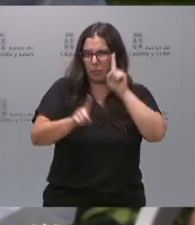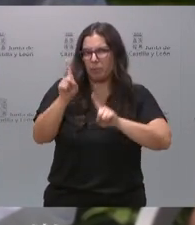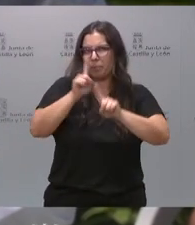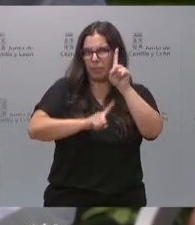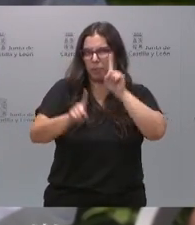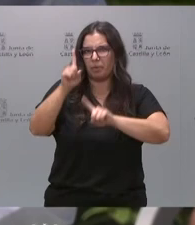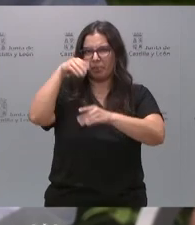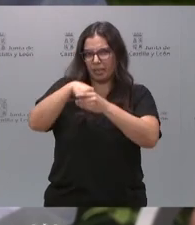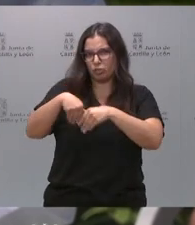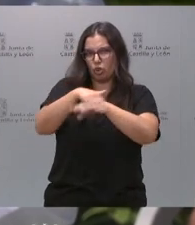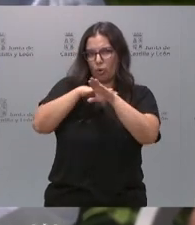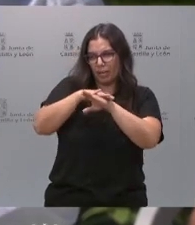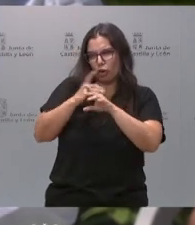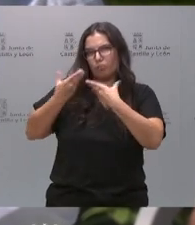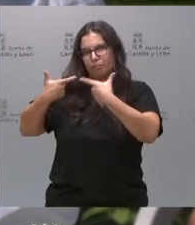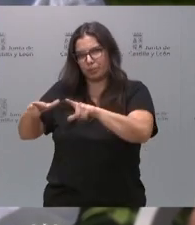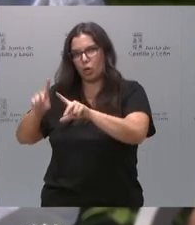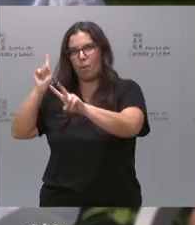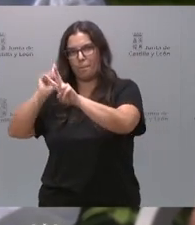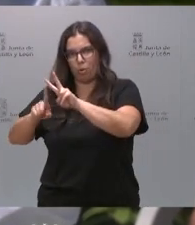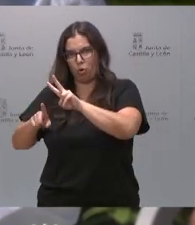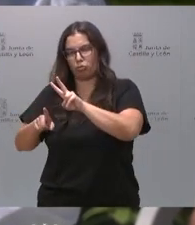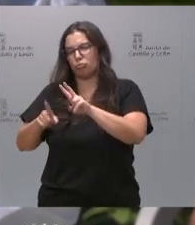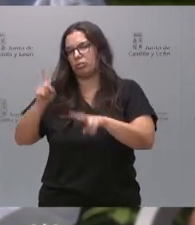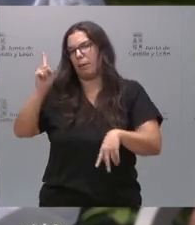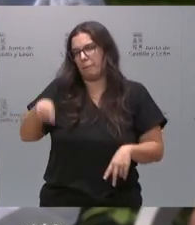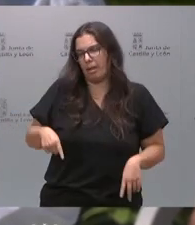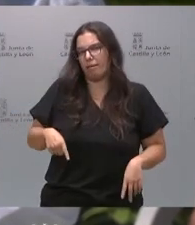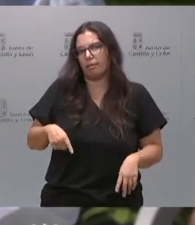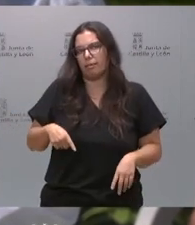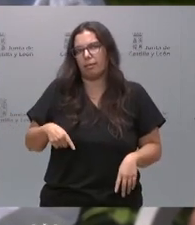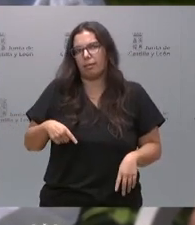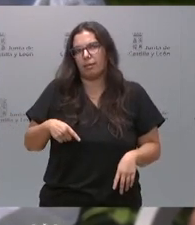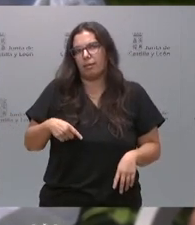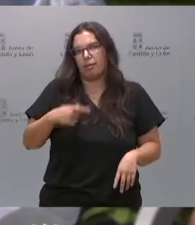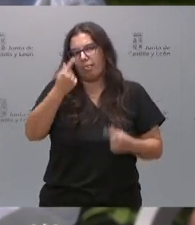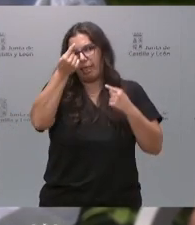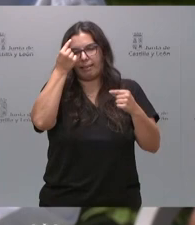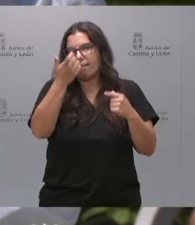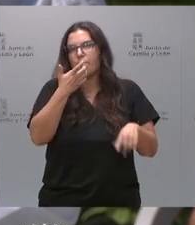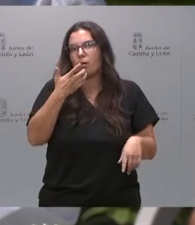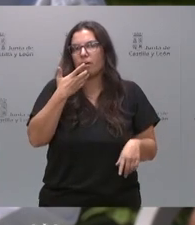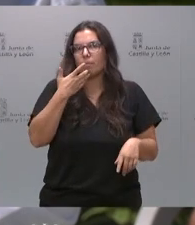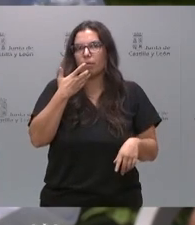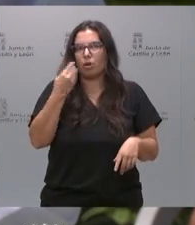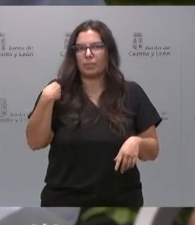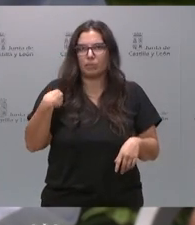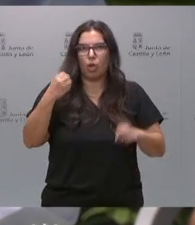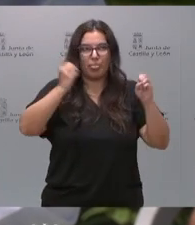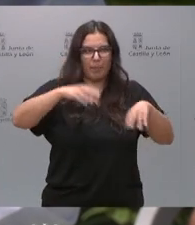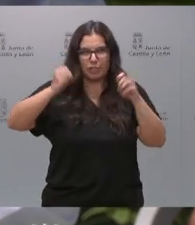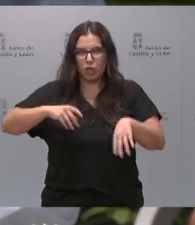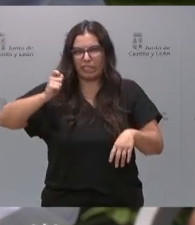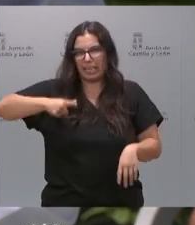desde el gobierno de Vox y solo le pongo también le llamo atención sobre un detalle y es la cantidad de ceses y dimisiones que se están